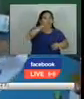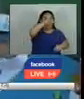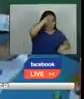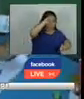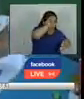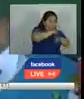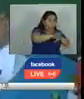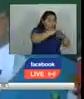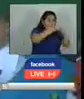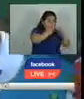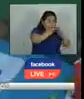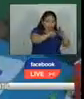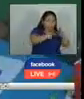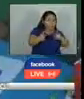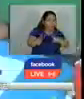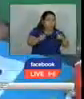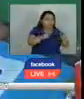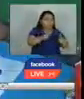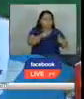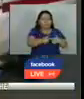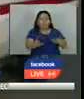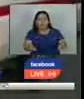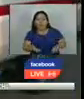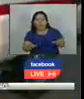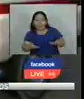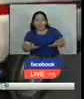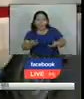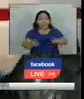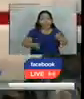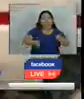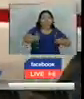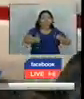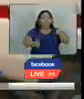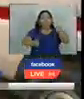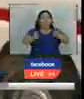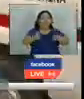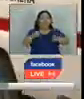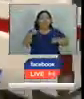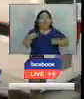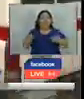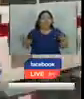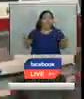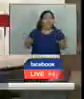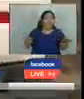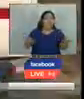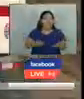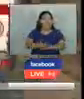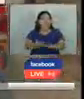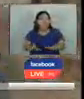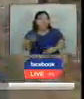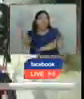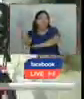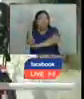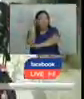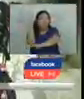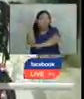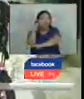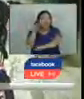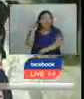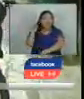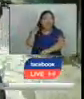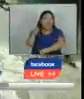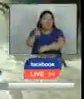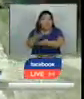jornada en casa está lista para manejar esta ambulancia en la que se desplazan para atender las emergencias que se